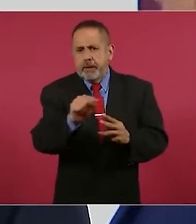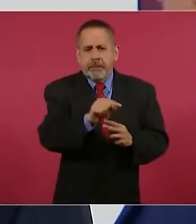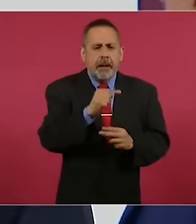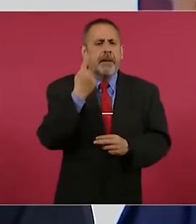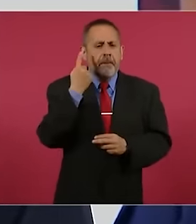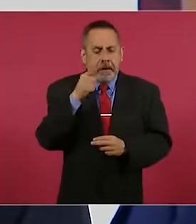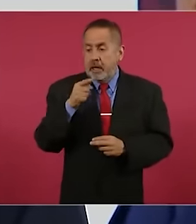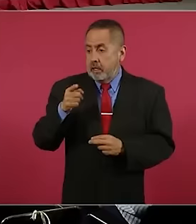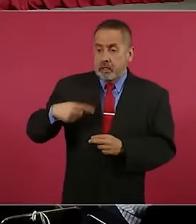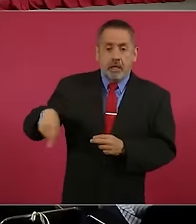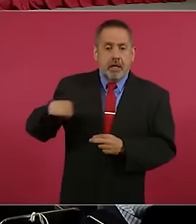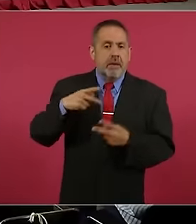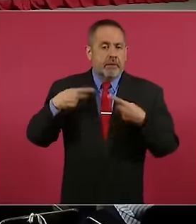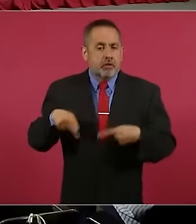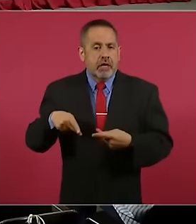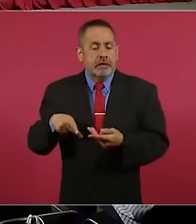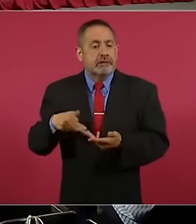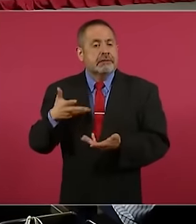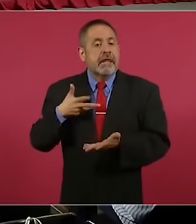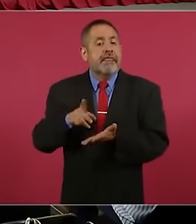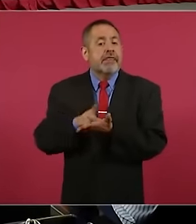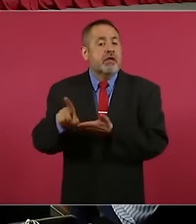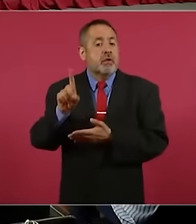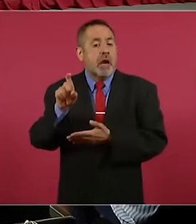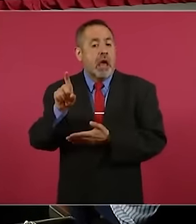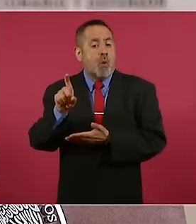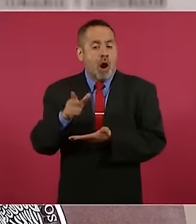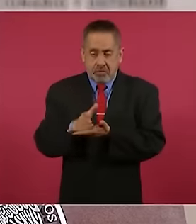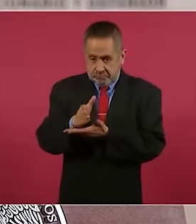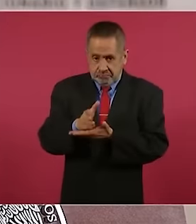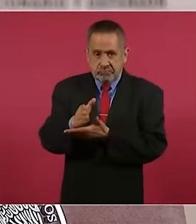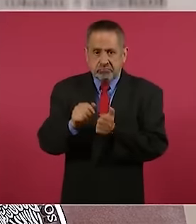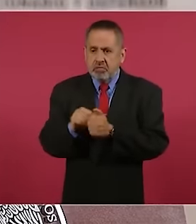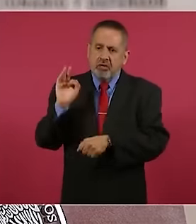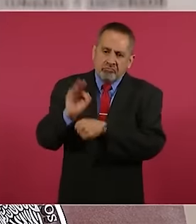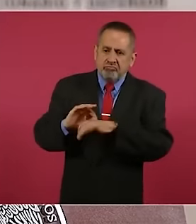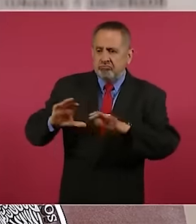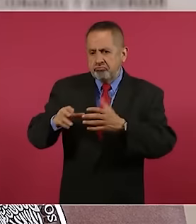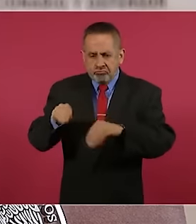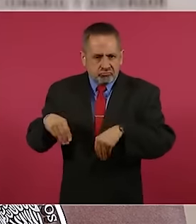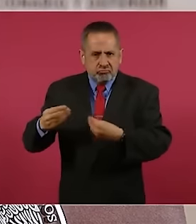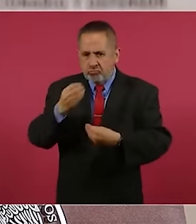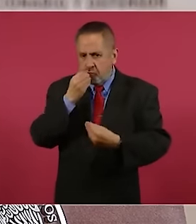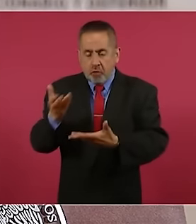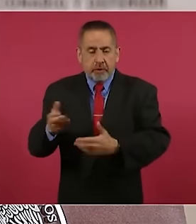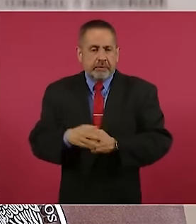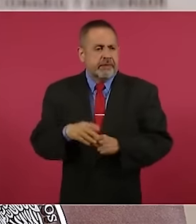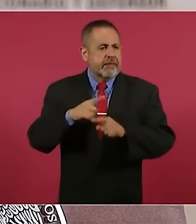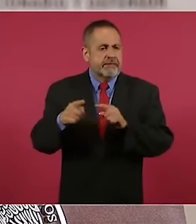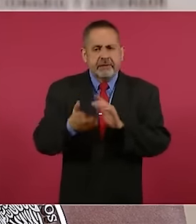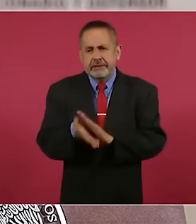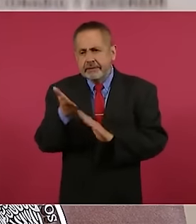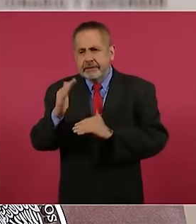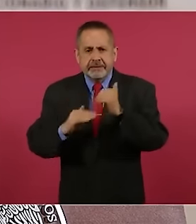a las personas a su derecho humano al agua y fortalecer la soberanía alimentaria. Son obras de abastecimiento